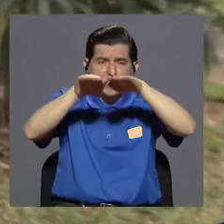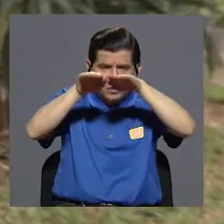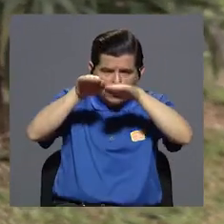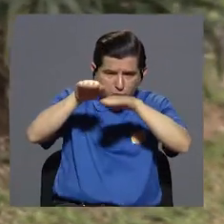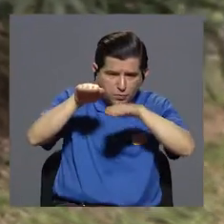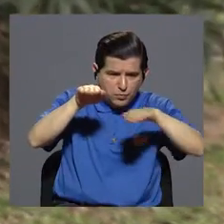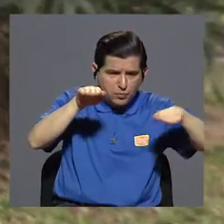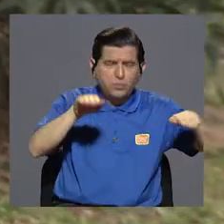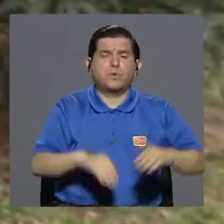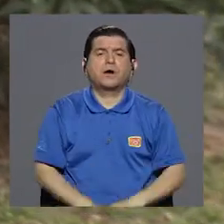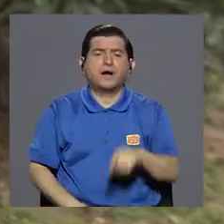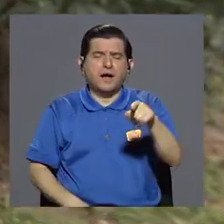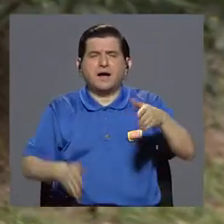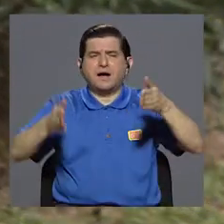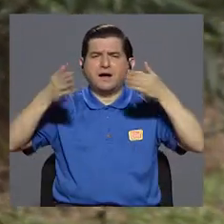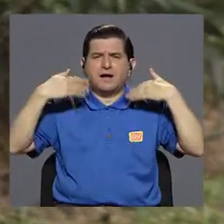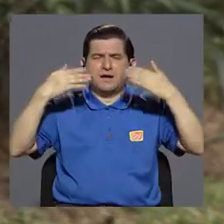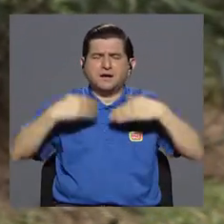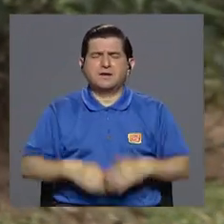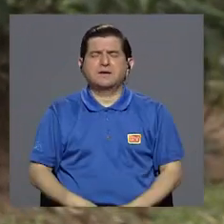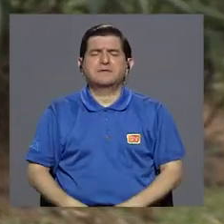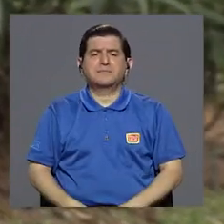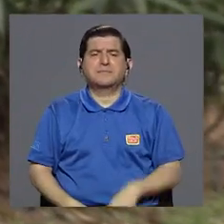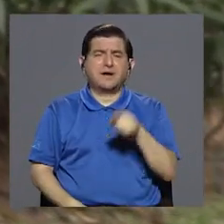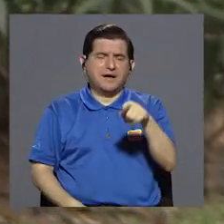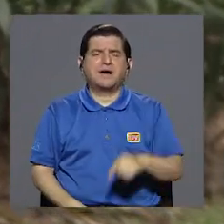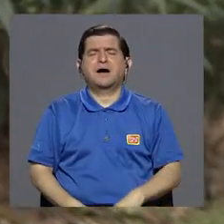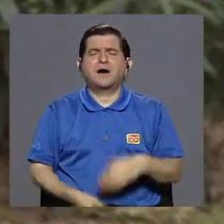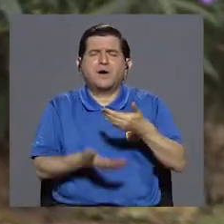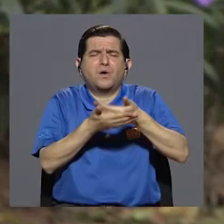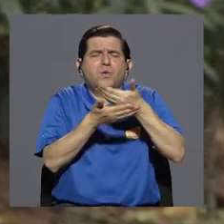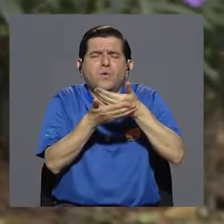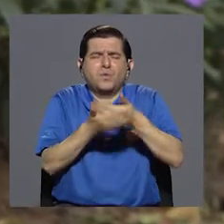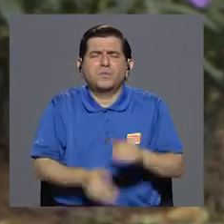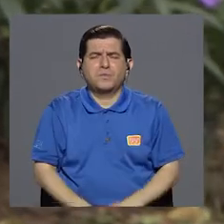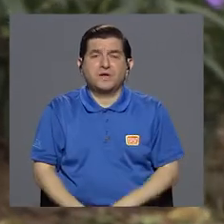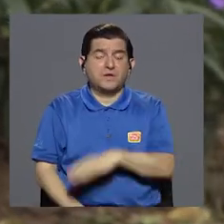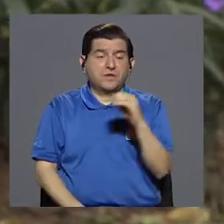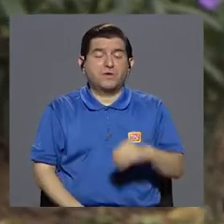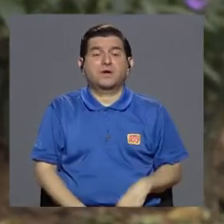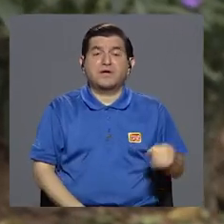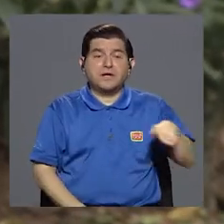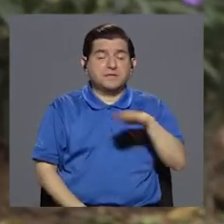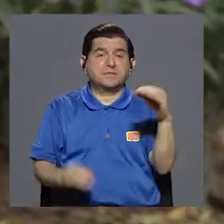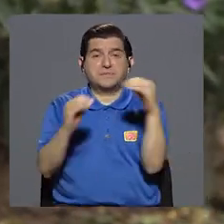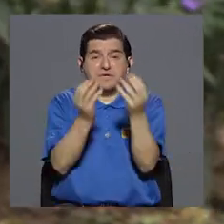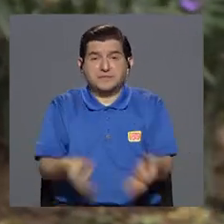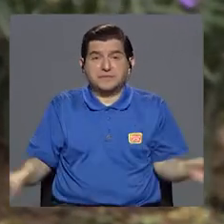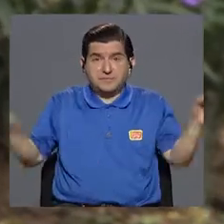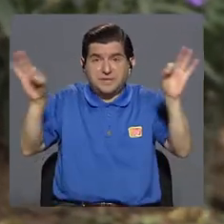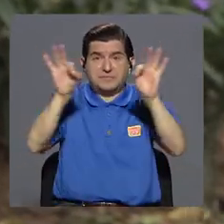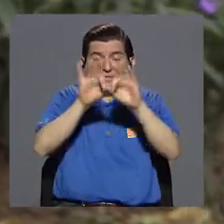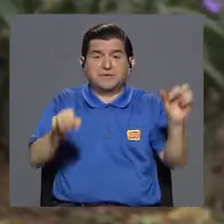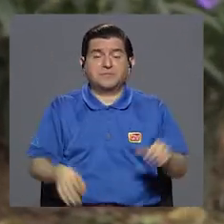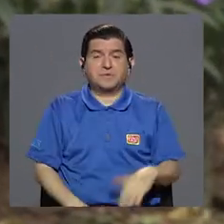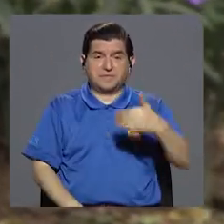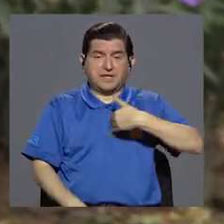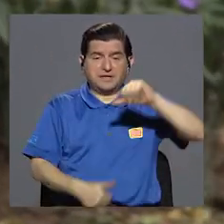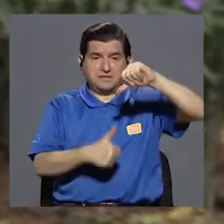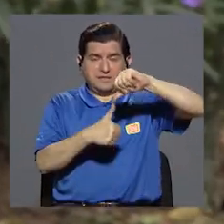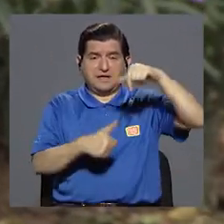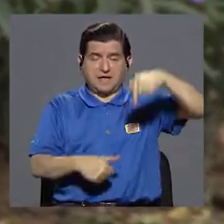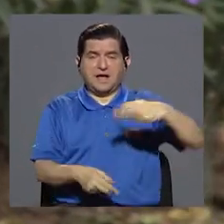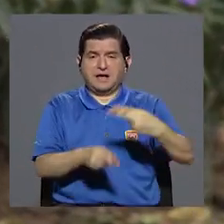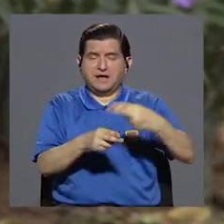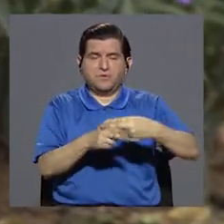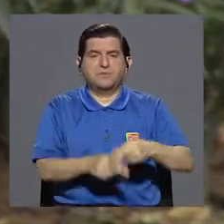clima tropical húmedo y son regiones donde se distribuye la serpiente más importante que hay en Centroamérica, que es la que llamamos terciopelo en